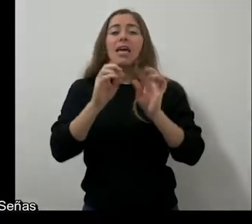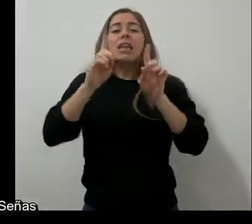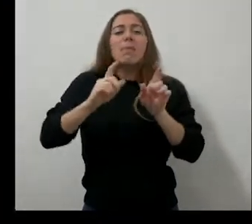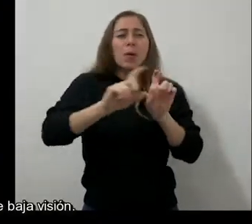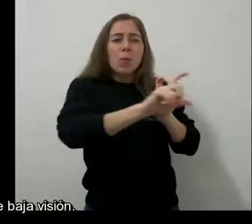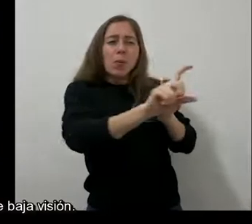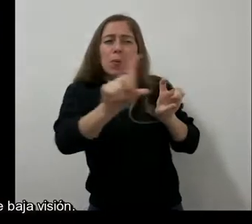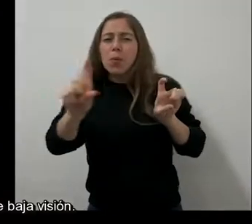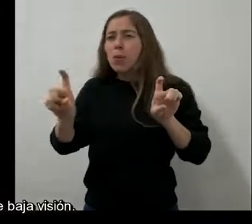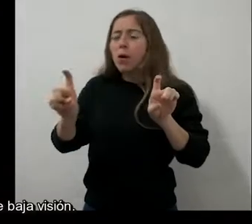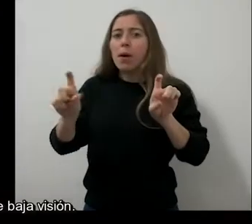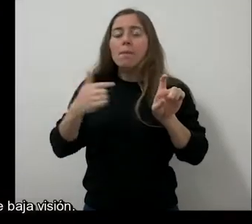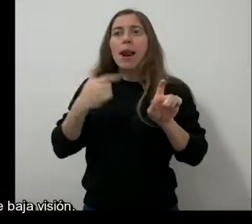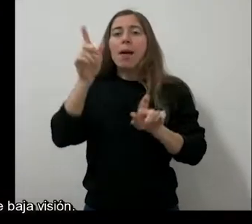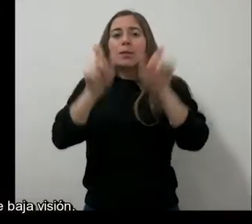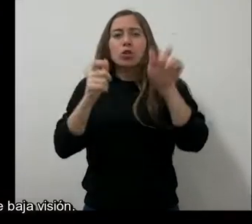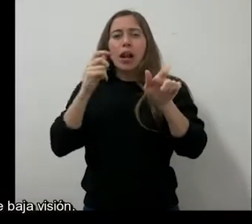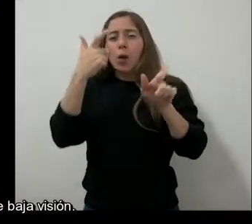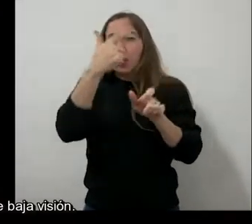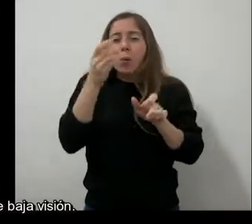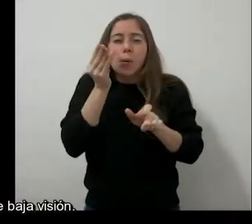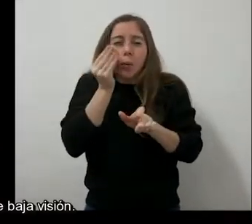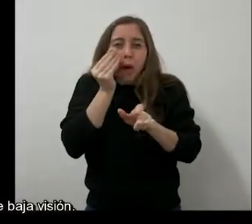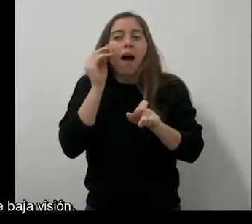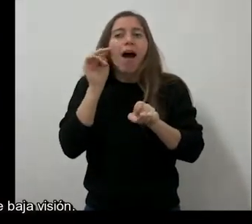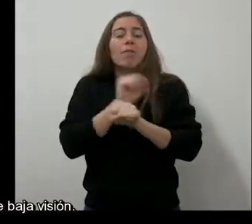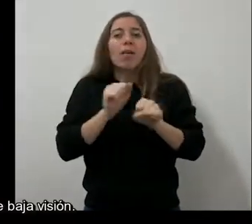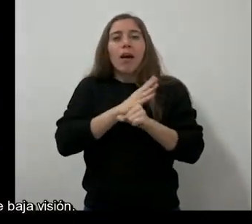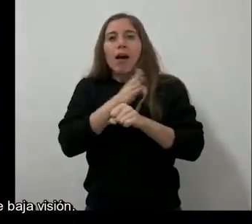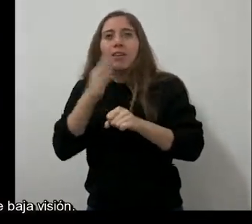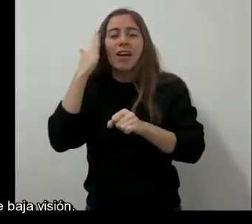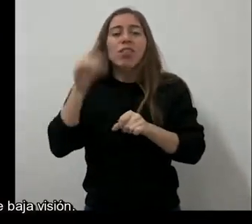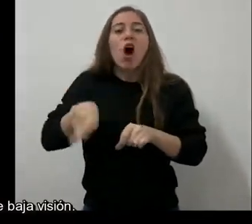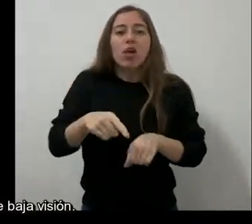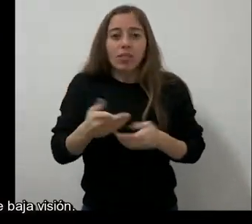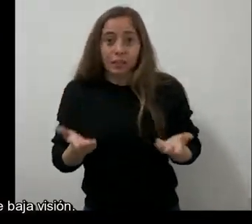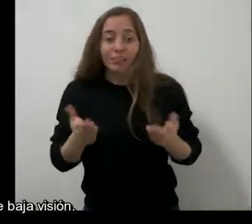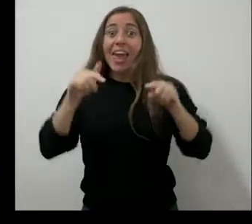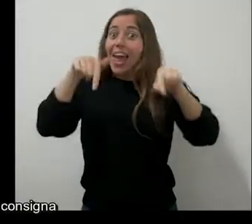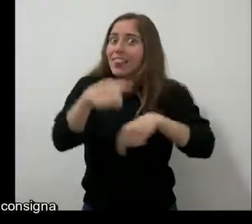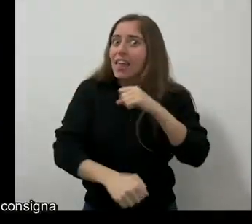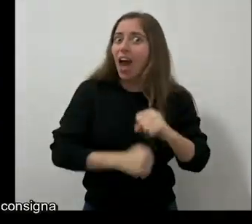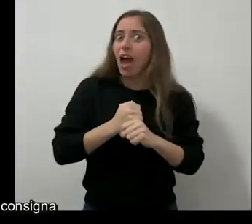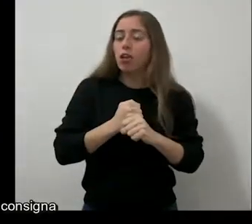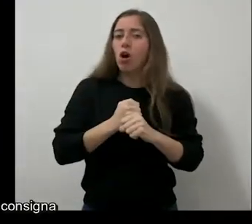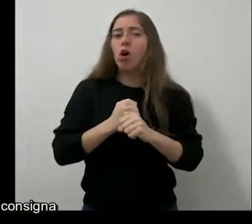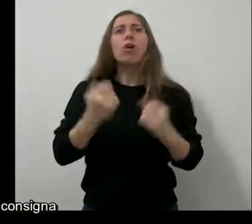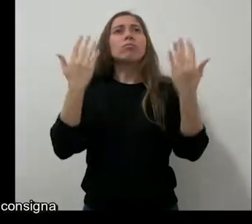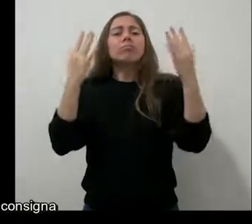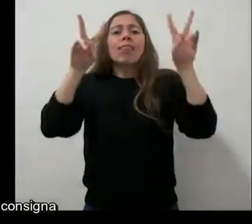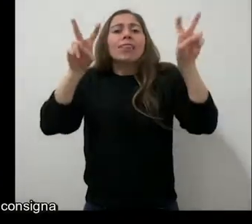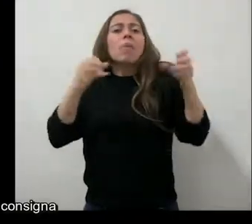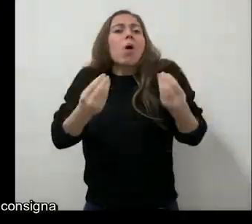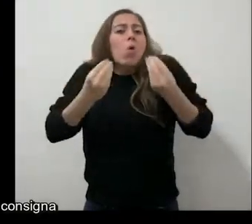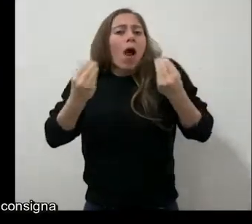para personas con baja visión. En el 2019, corremos bajo la consigna, nuestros